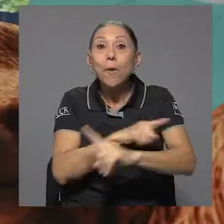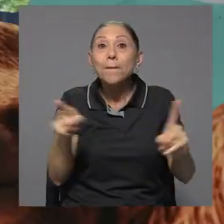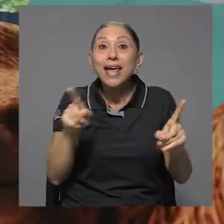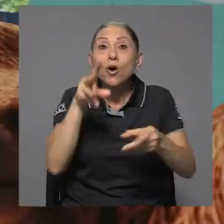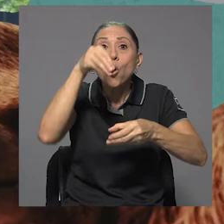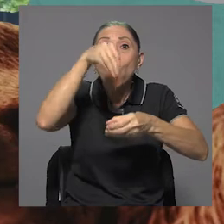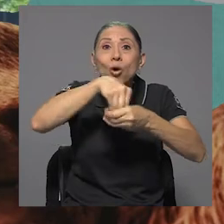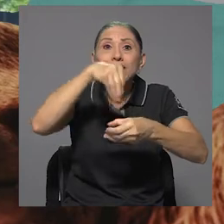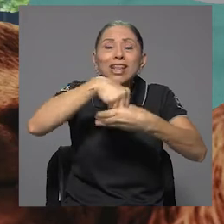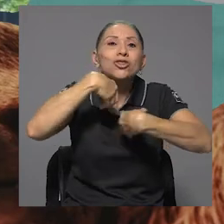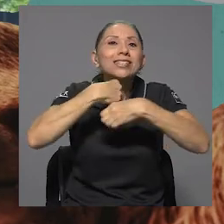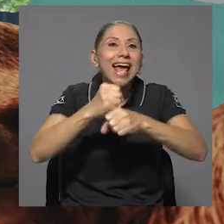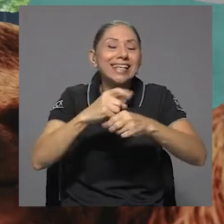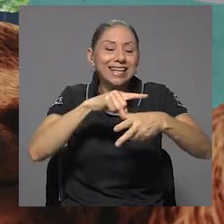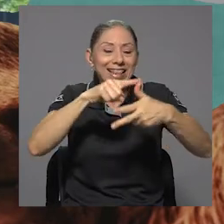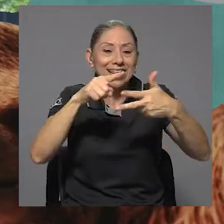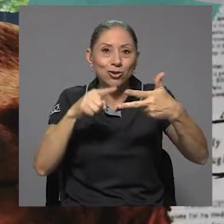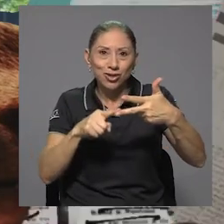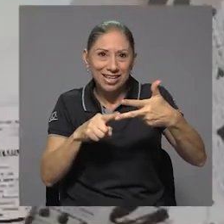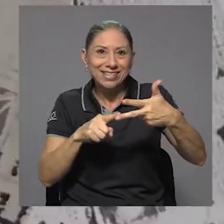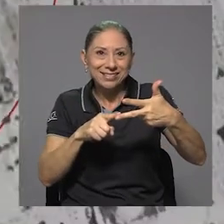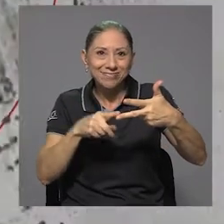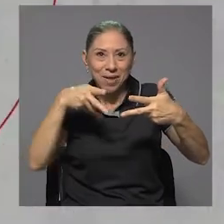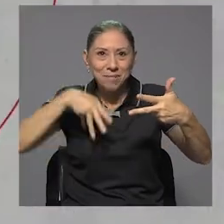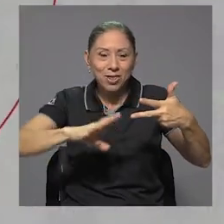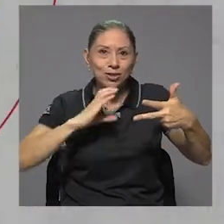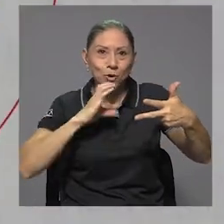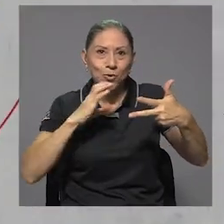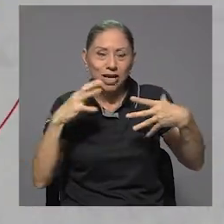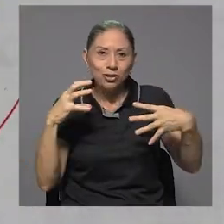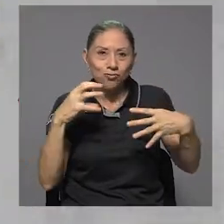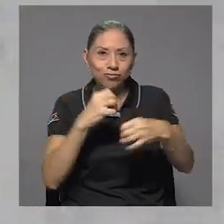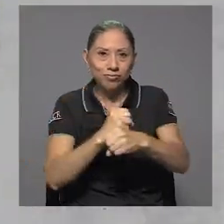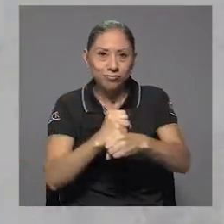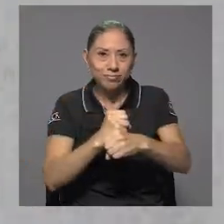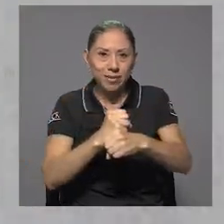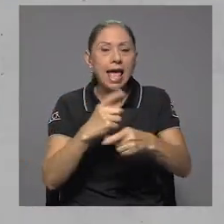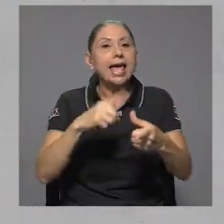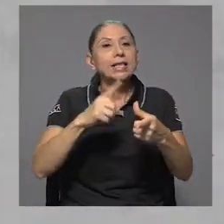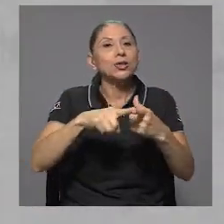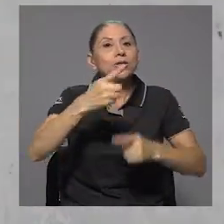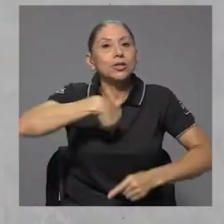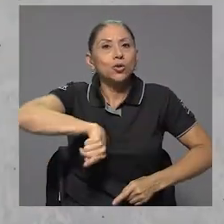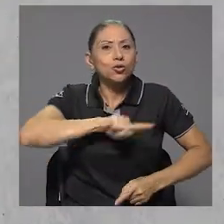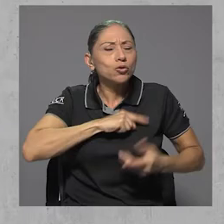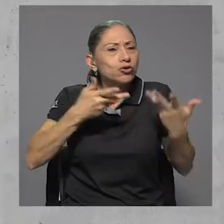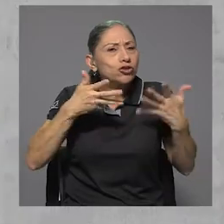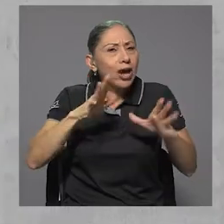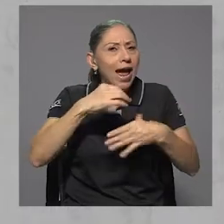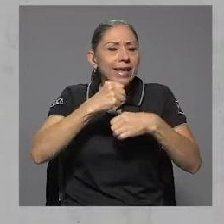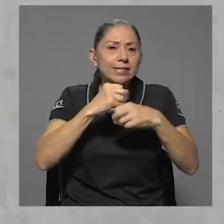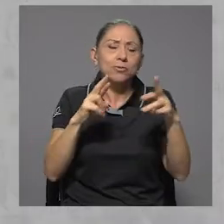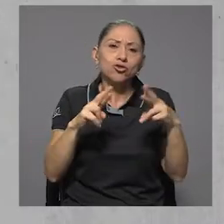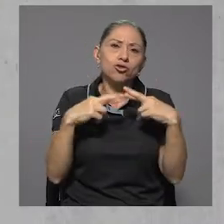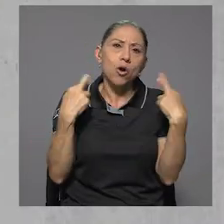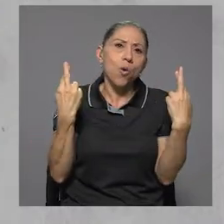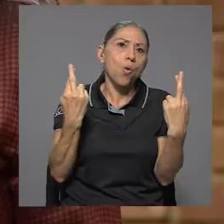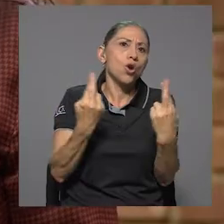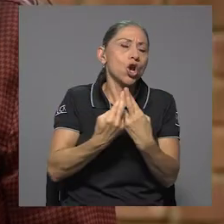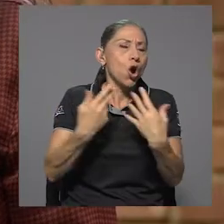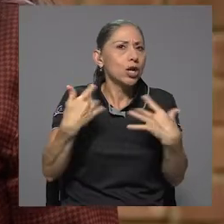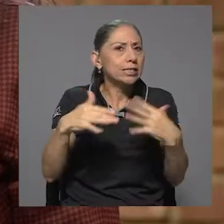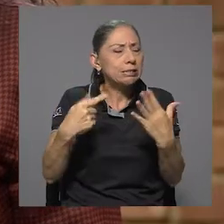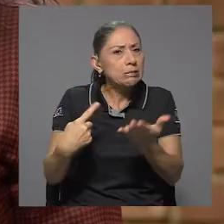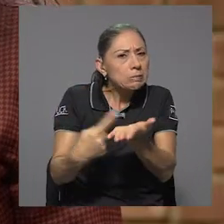en forma conjunta entre los tres medios. Entonces, pues hemos estado en reuniones muy intensas